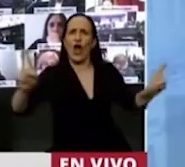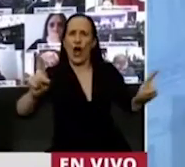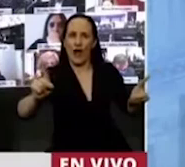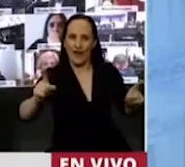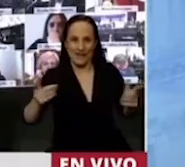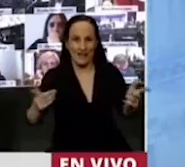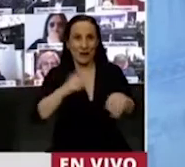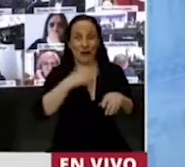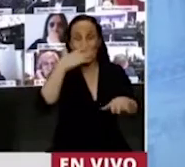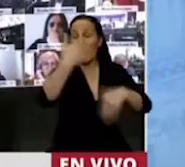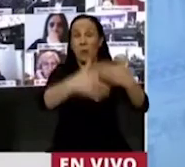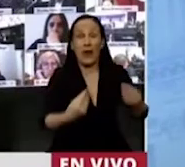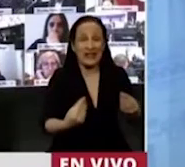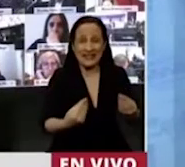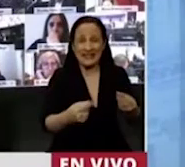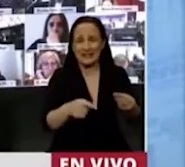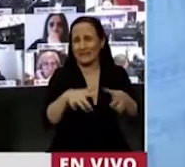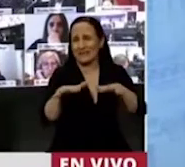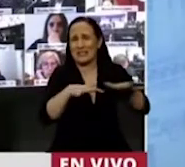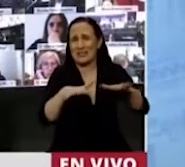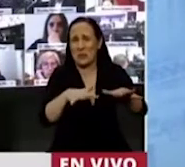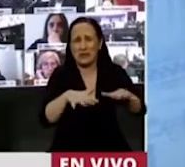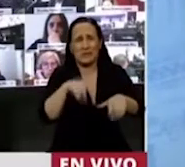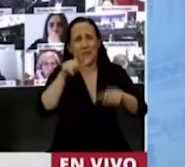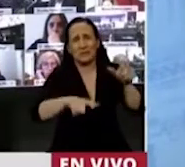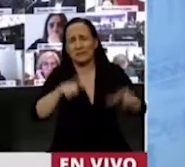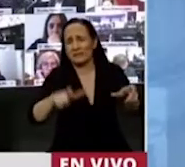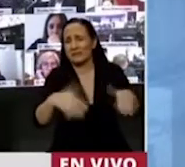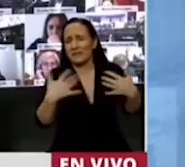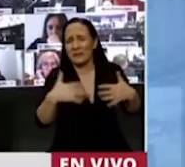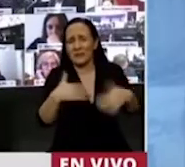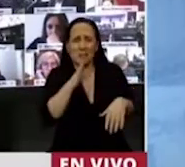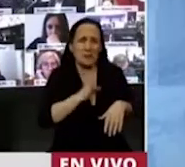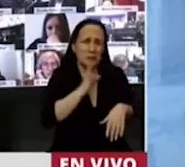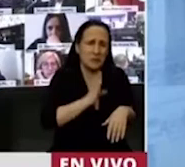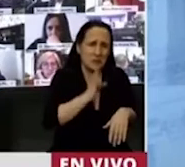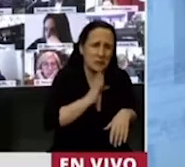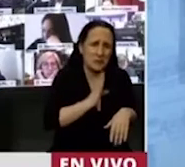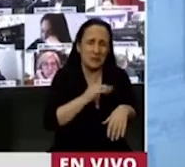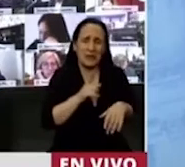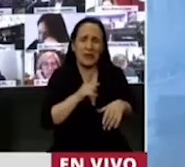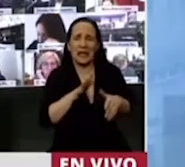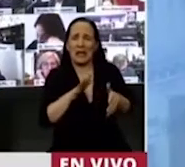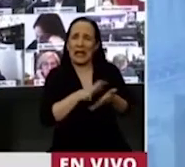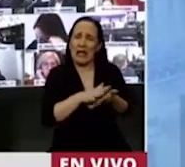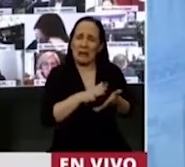Y lo que pasó después de tener esa tolerancia de una salida casi pactada.